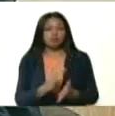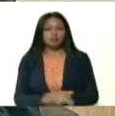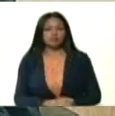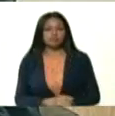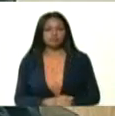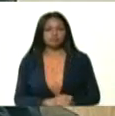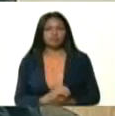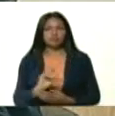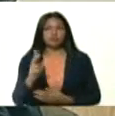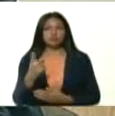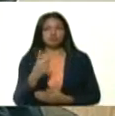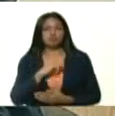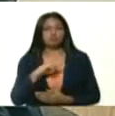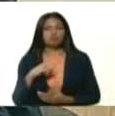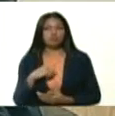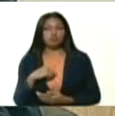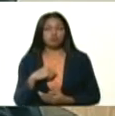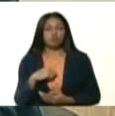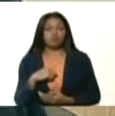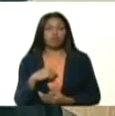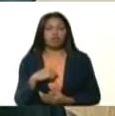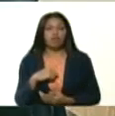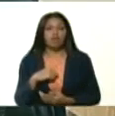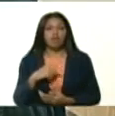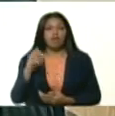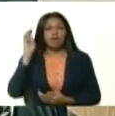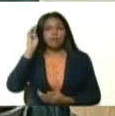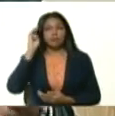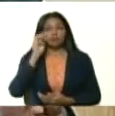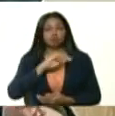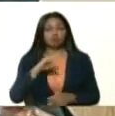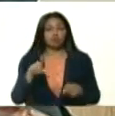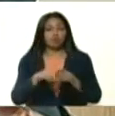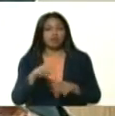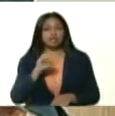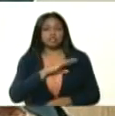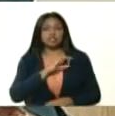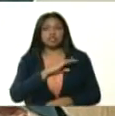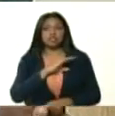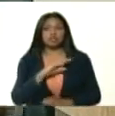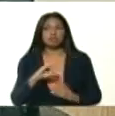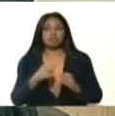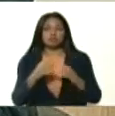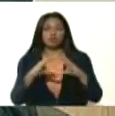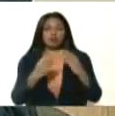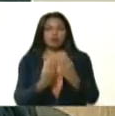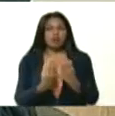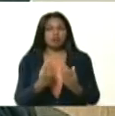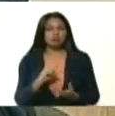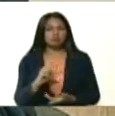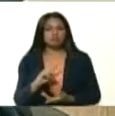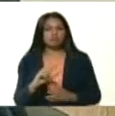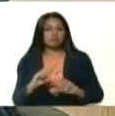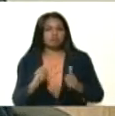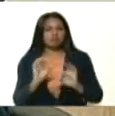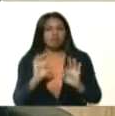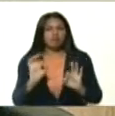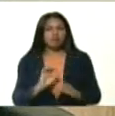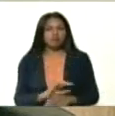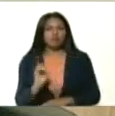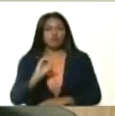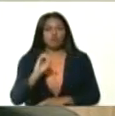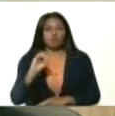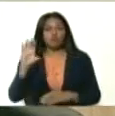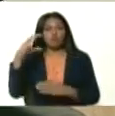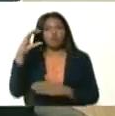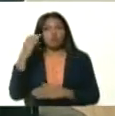momento pedagógico. Nosotros no somos como Chile, que Chile estaba comenzando clases, y no las comenzó. O Colombia,